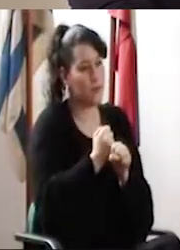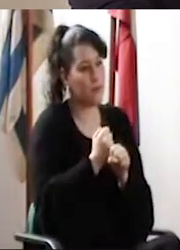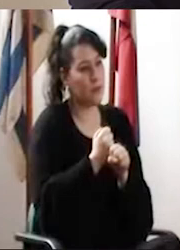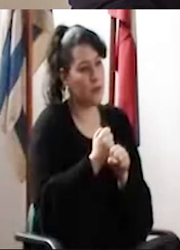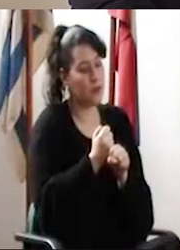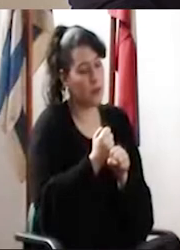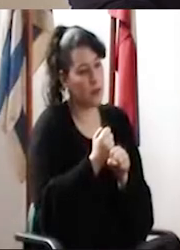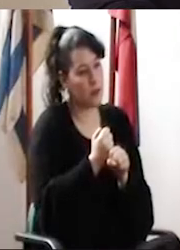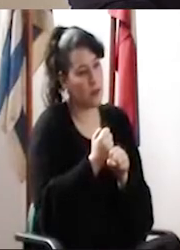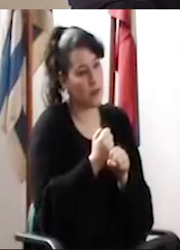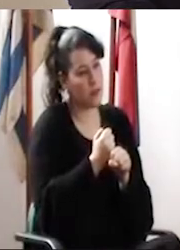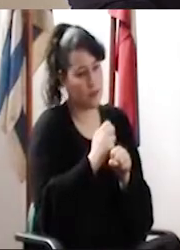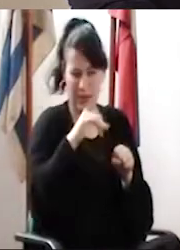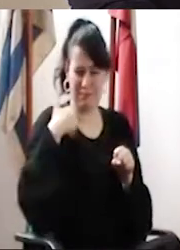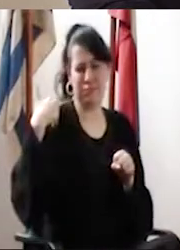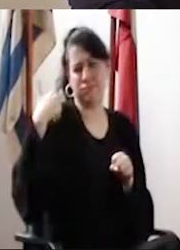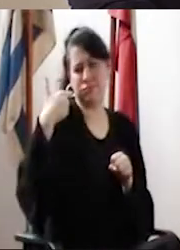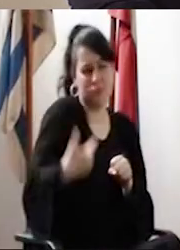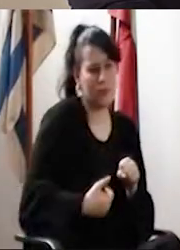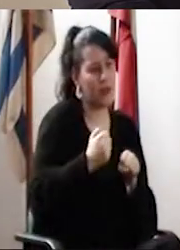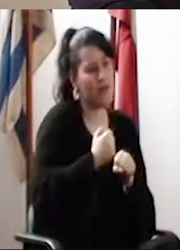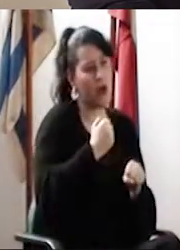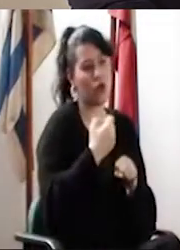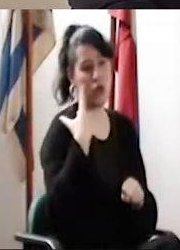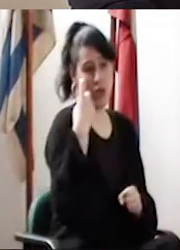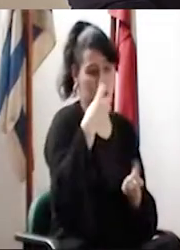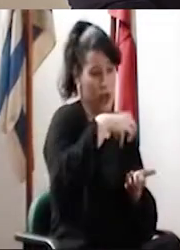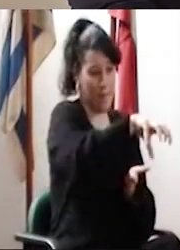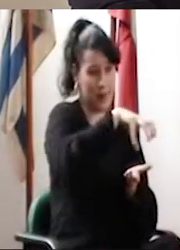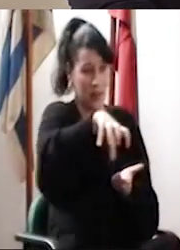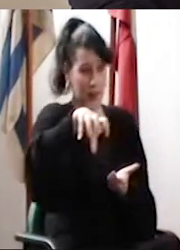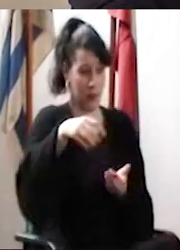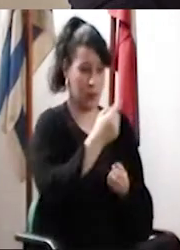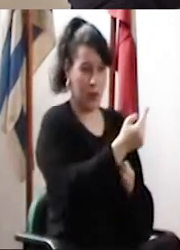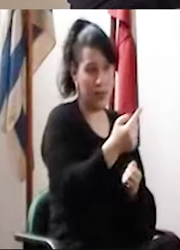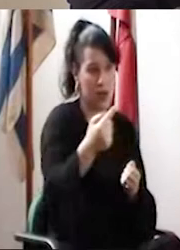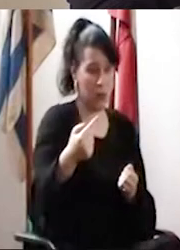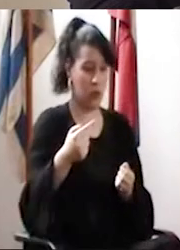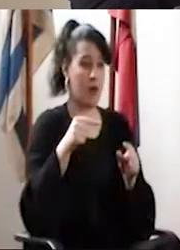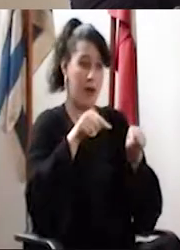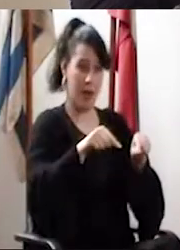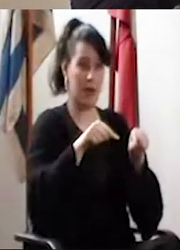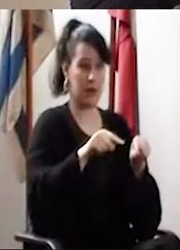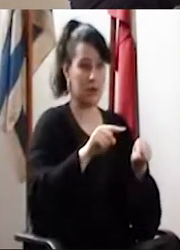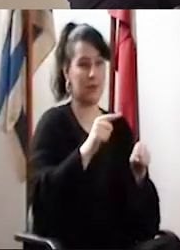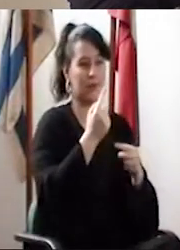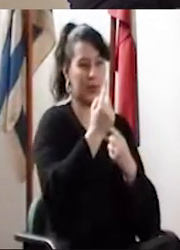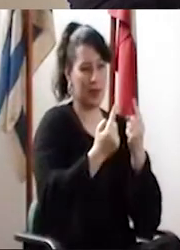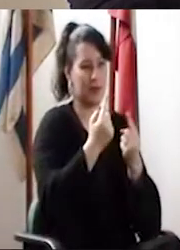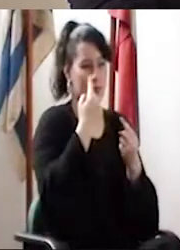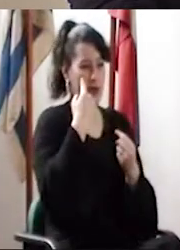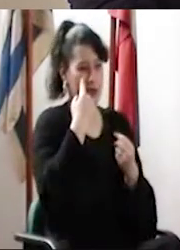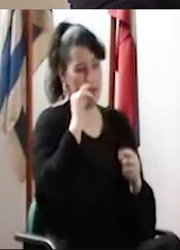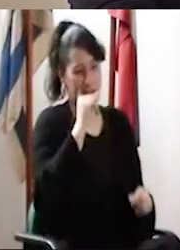hace mucho tiempo con las directoras del departamento académico, lo cual